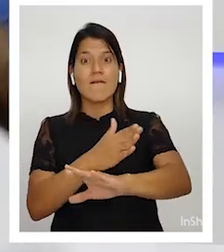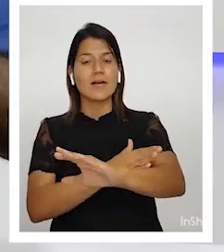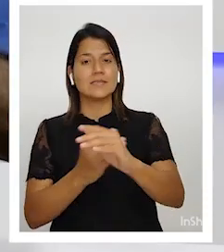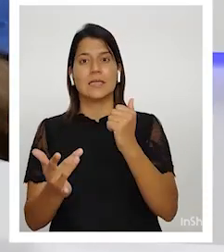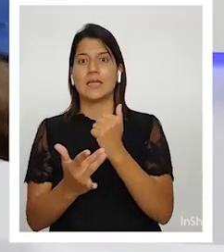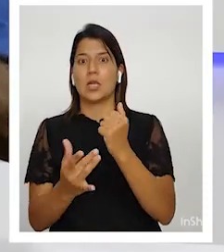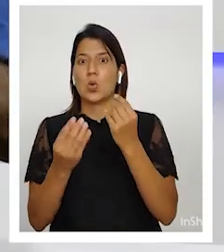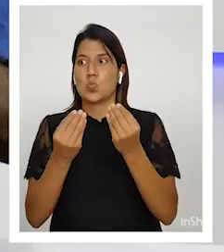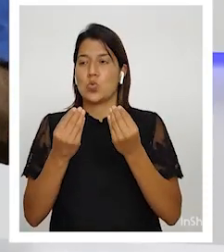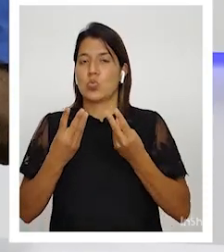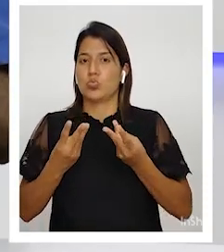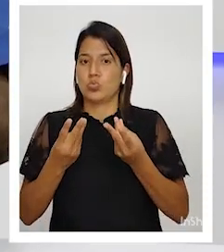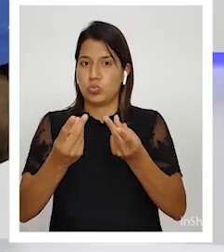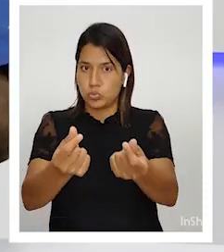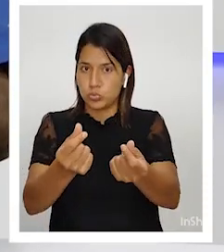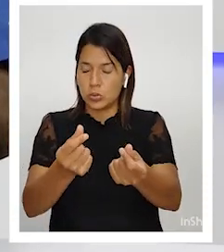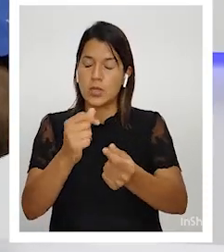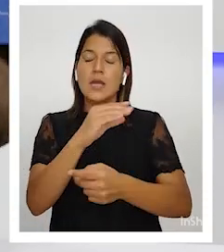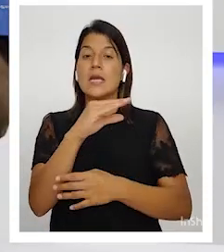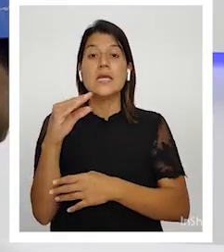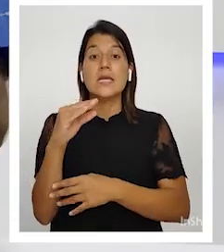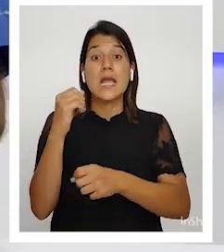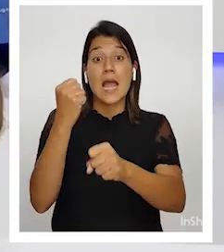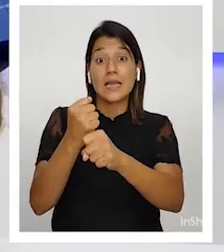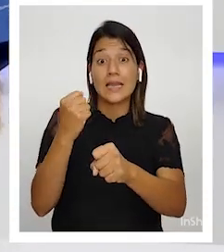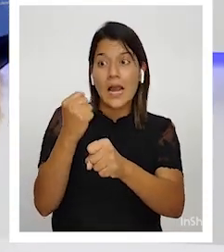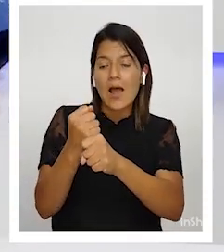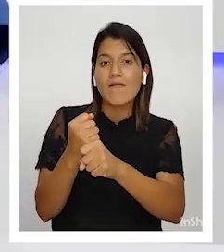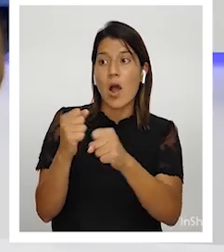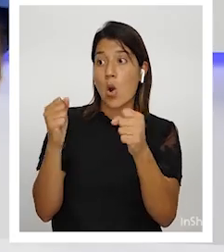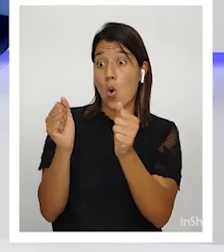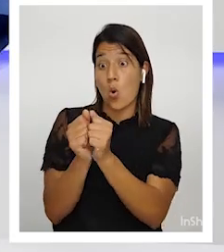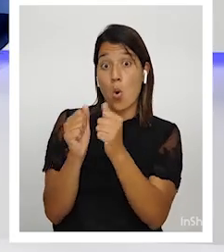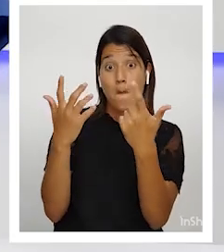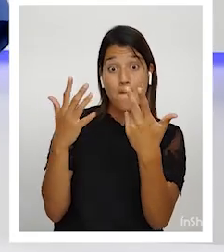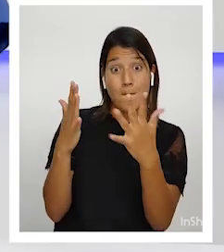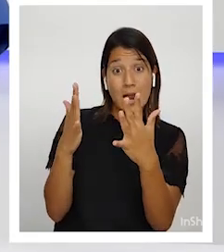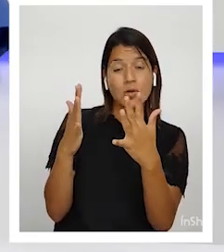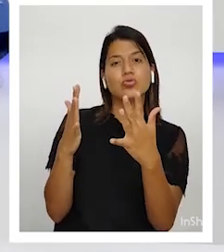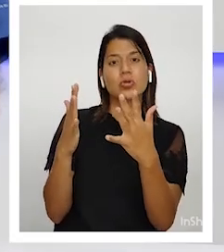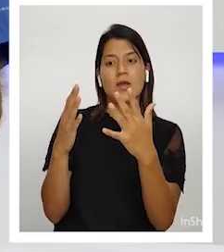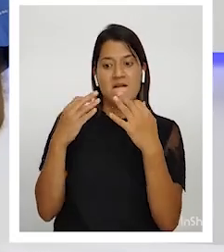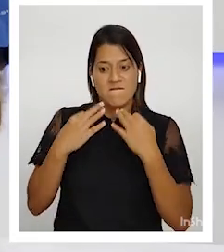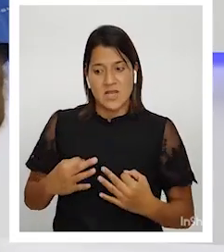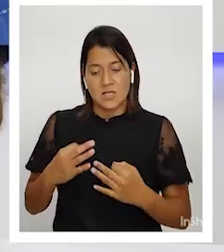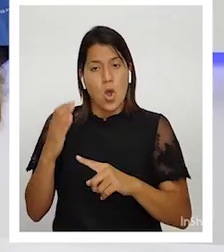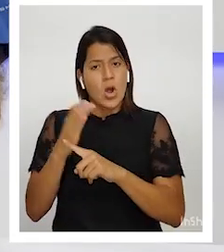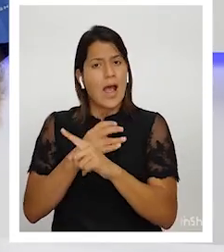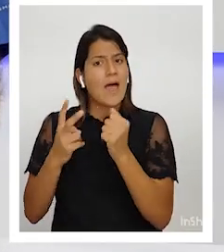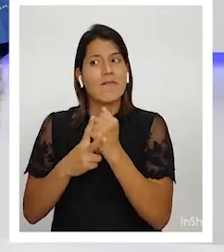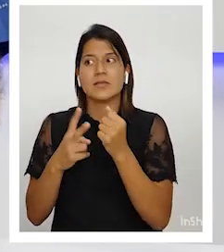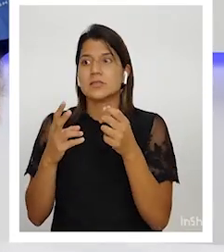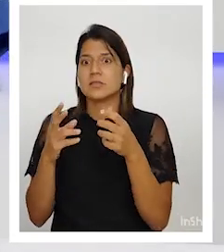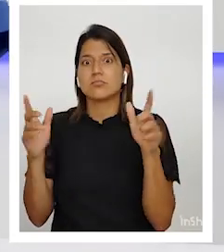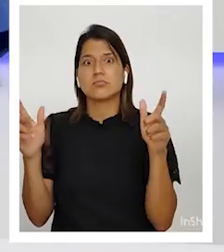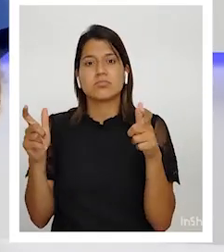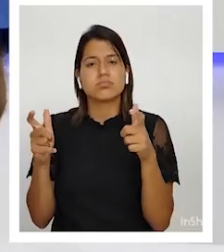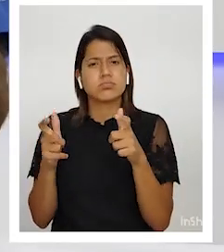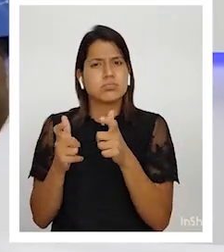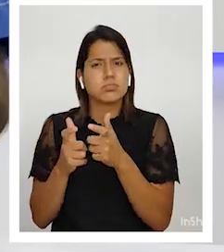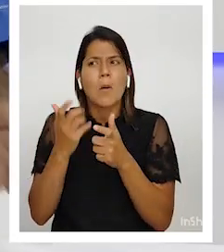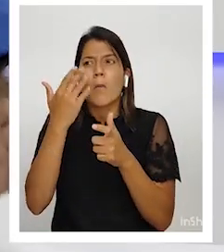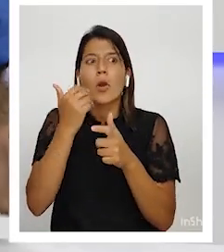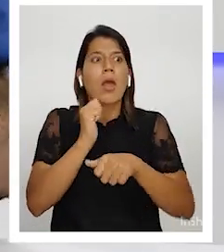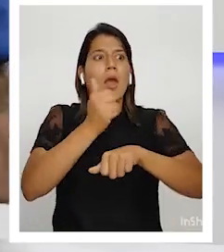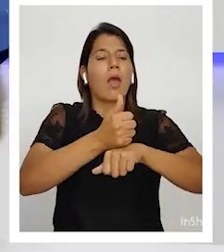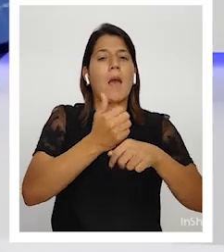acelerados y donde el trabajo físico y manual va desapareciendo en todas partes. Las máquinas